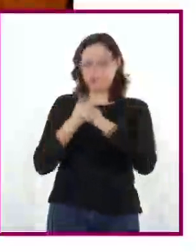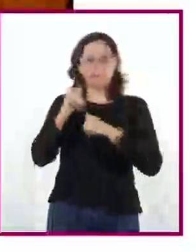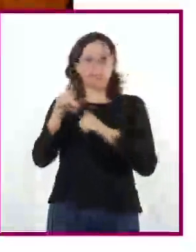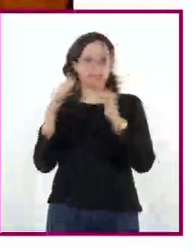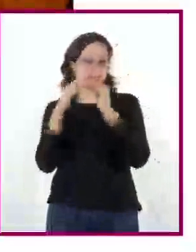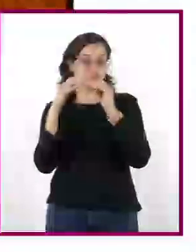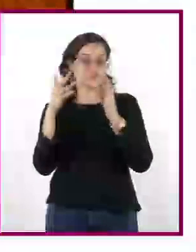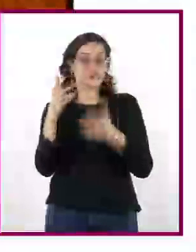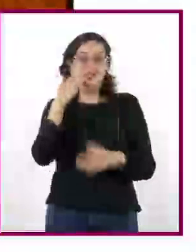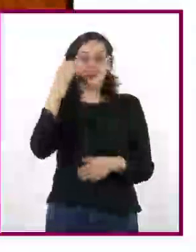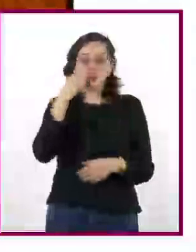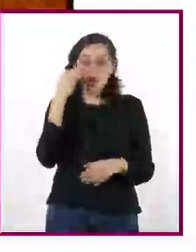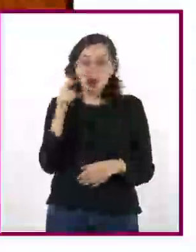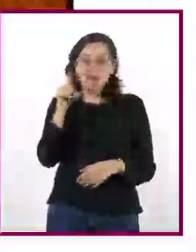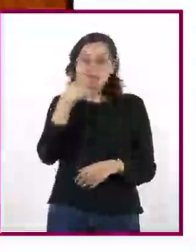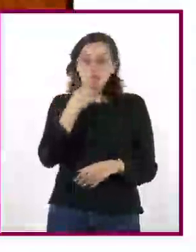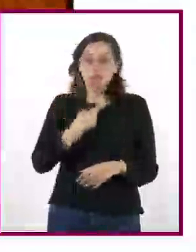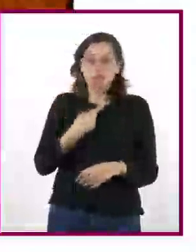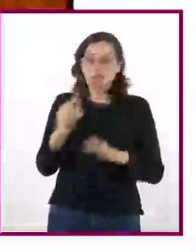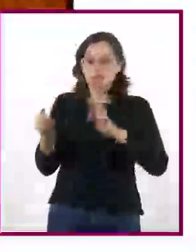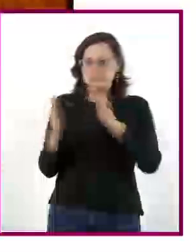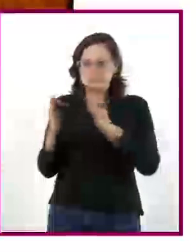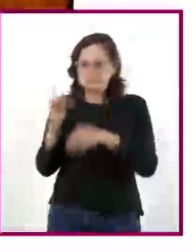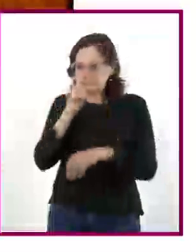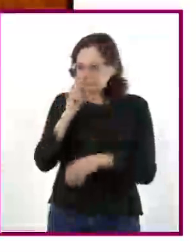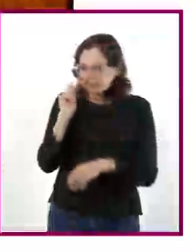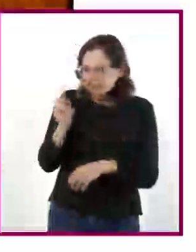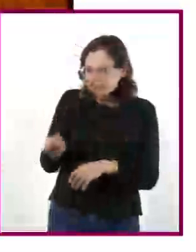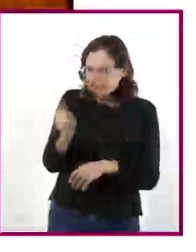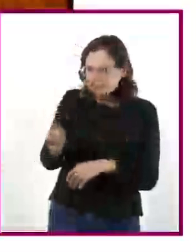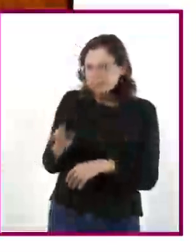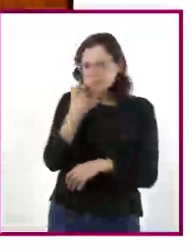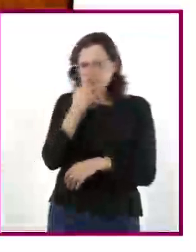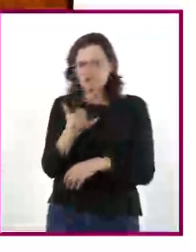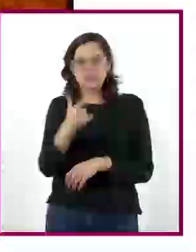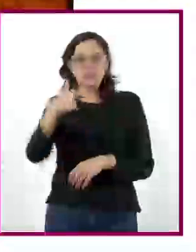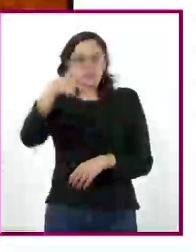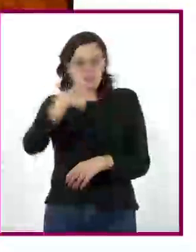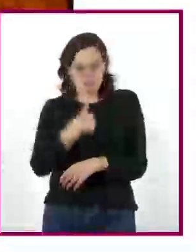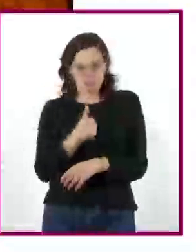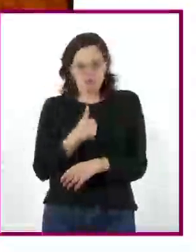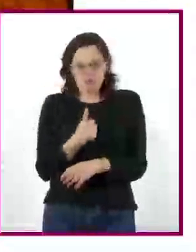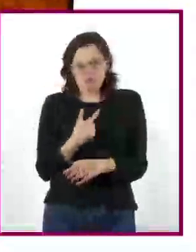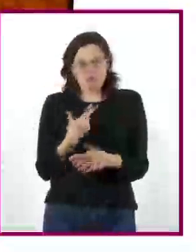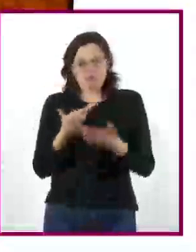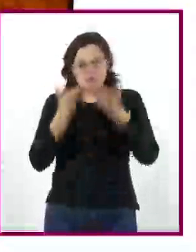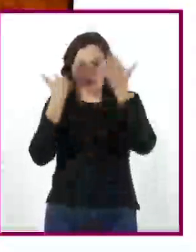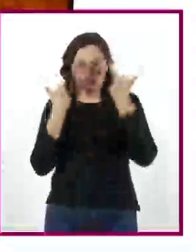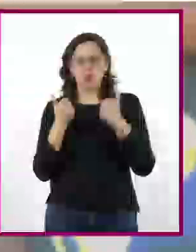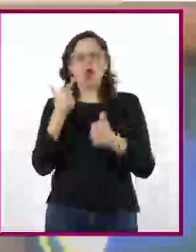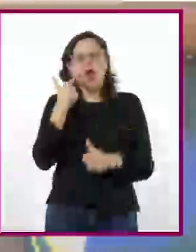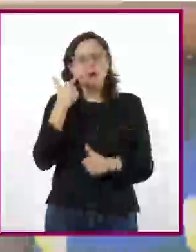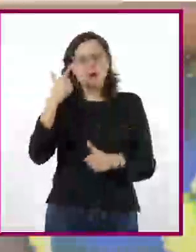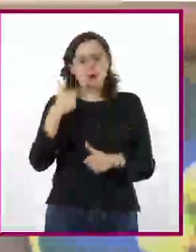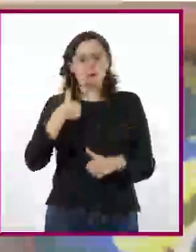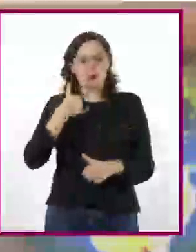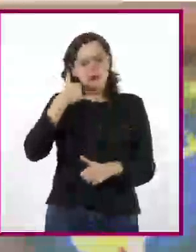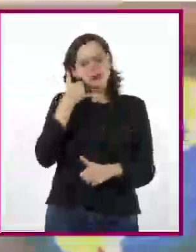escuela. Yo tampoco lo tengo muy claro, así que decidí hablarle a Trali, nuestra experta, para que nos explique.